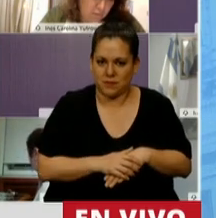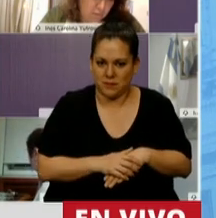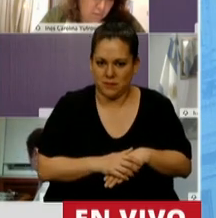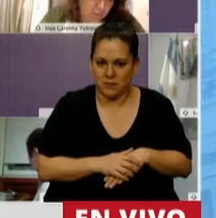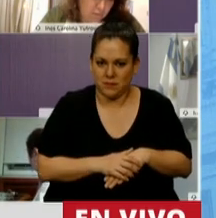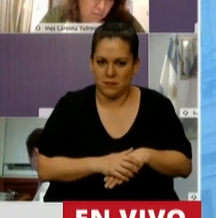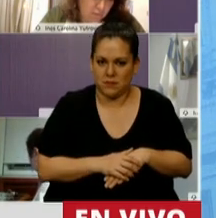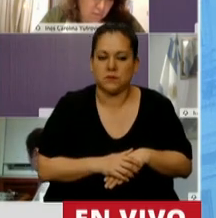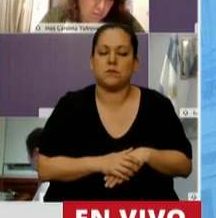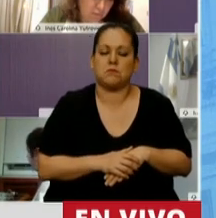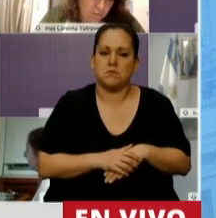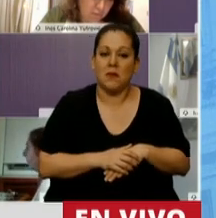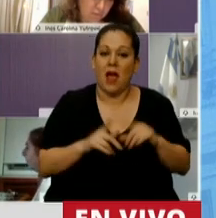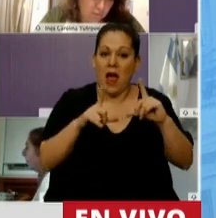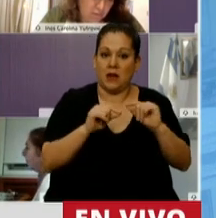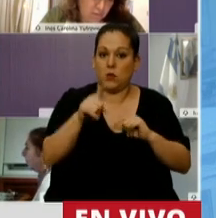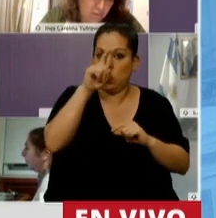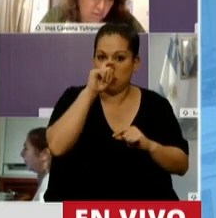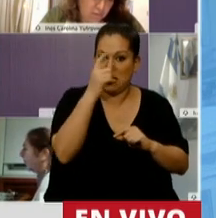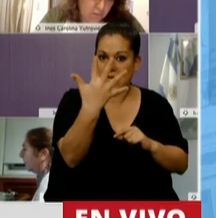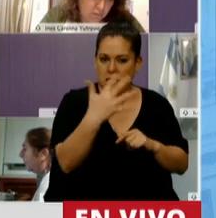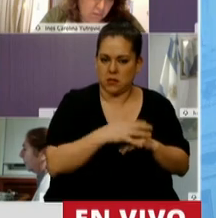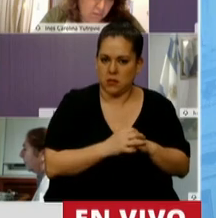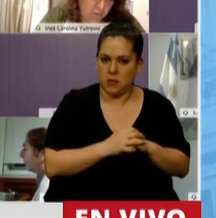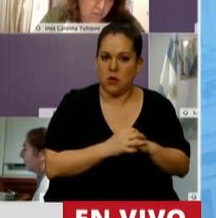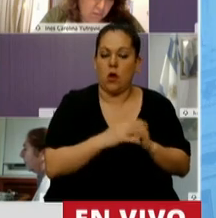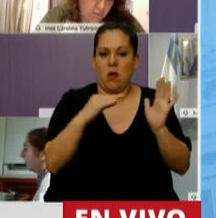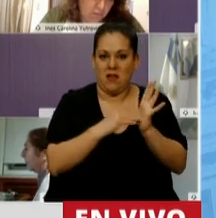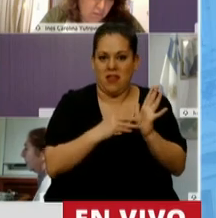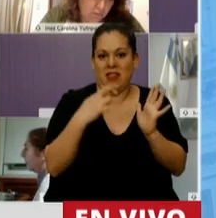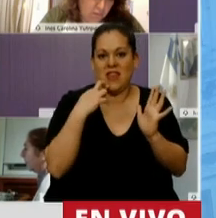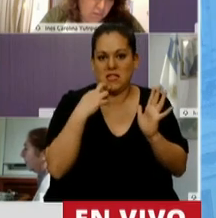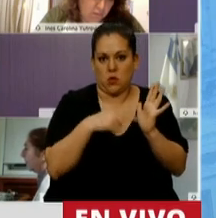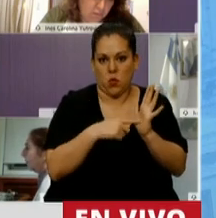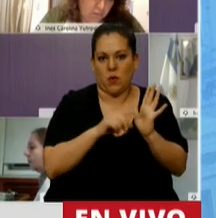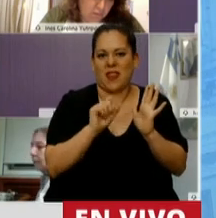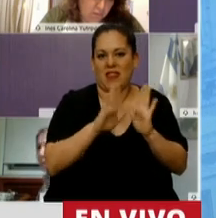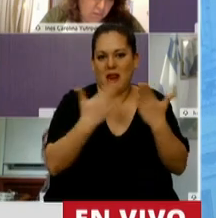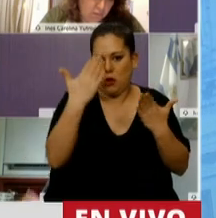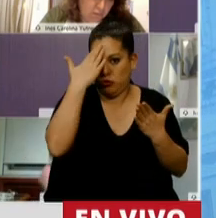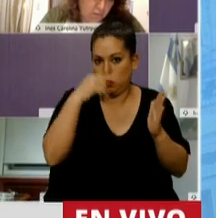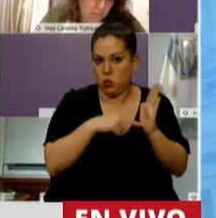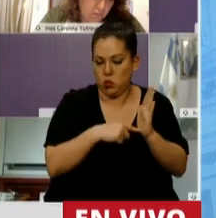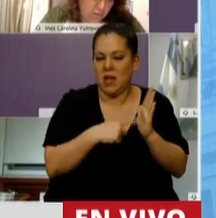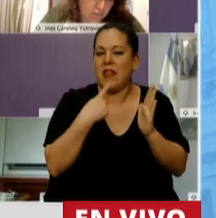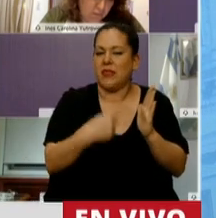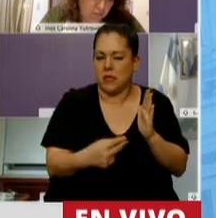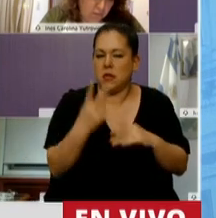Ahora bien, el artículo 75, inciso 19 de la Constitución Nacional, ha